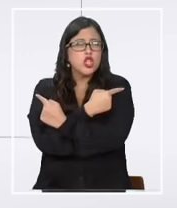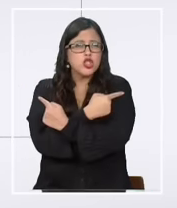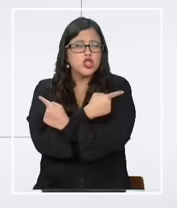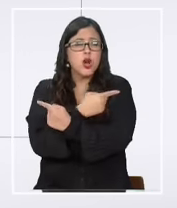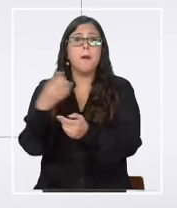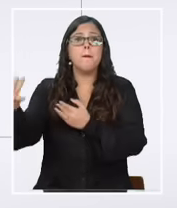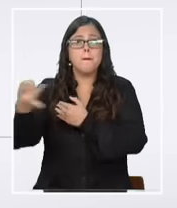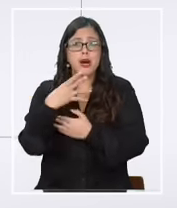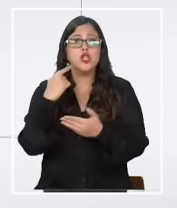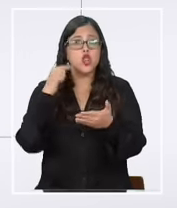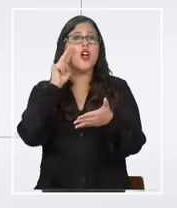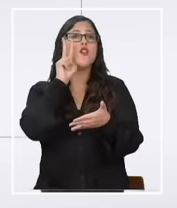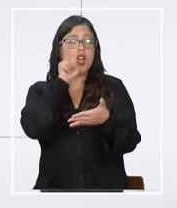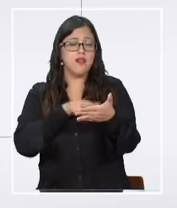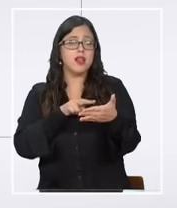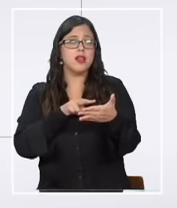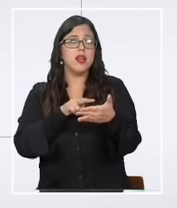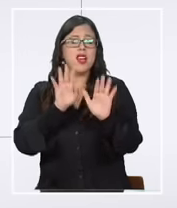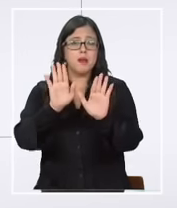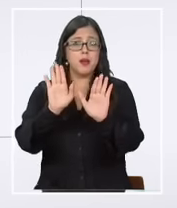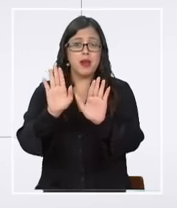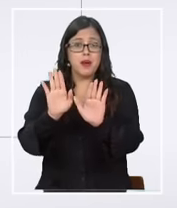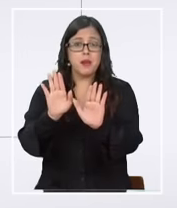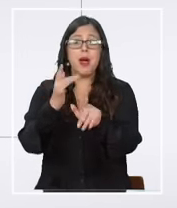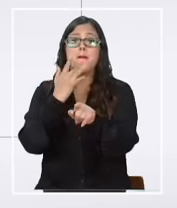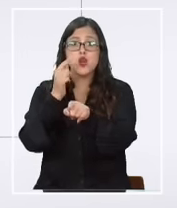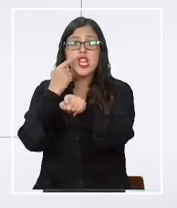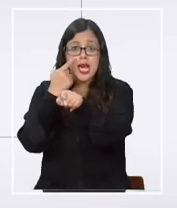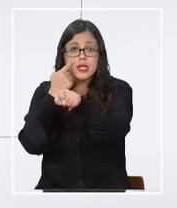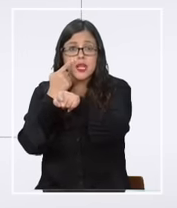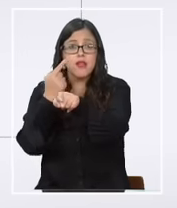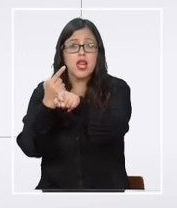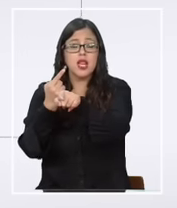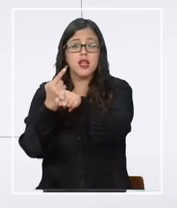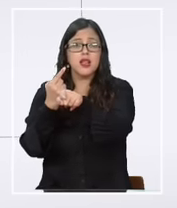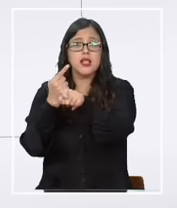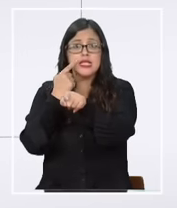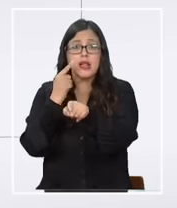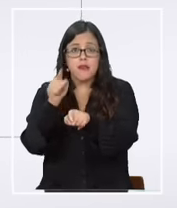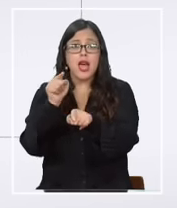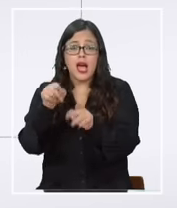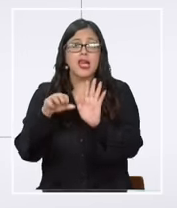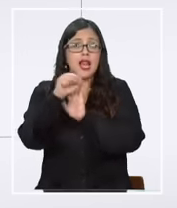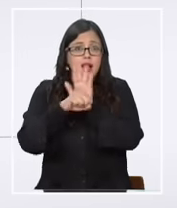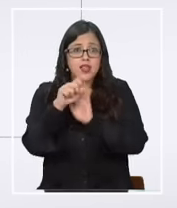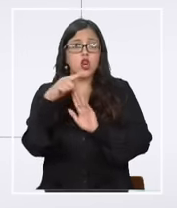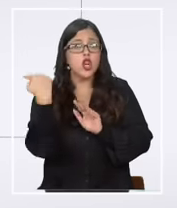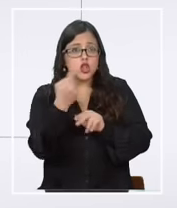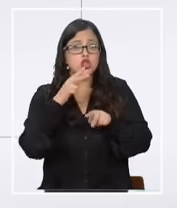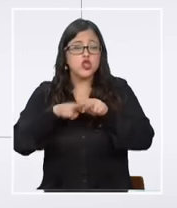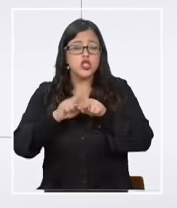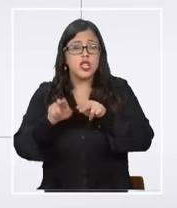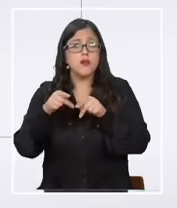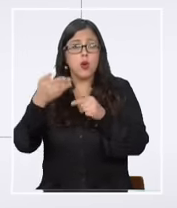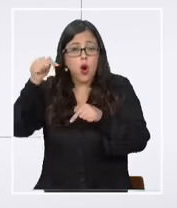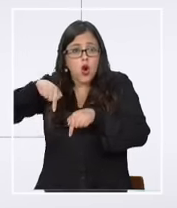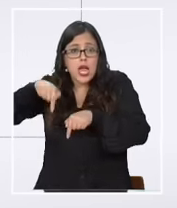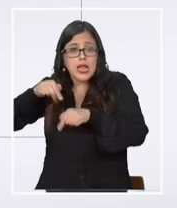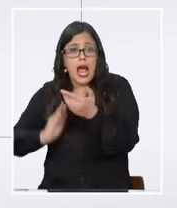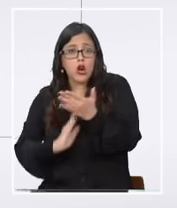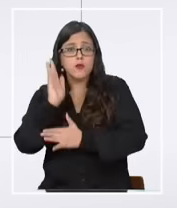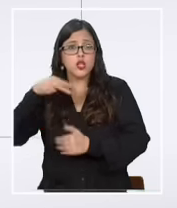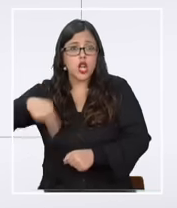mandando la voy a revisar de inmediato porque él aparece él aparece efectivamente en la nota que nosotros pusimos al aire al comienzo del